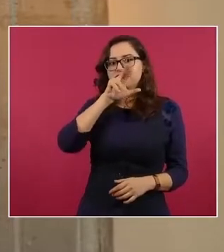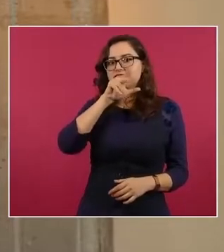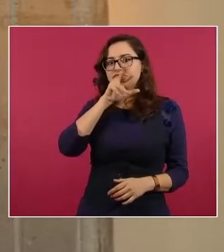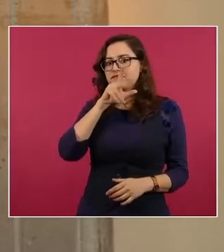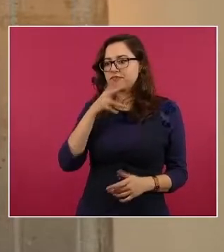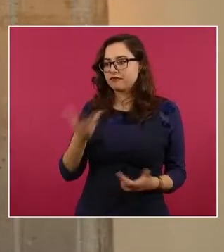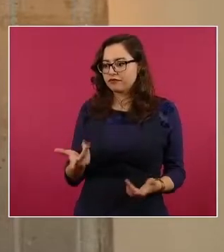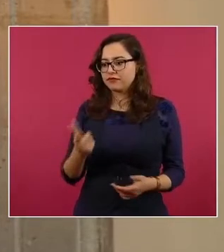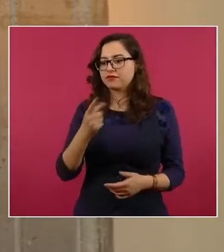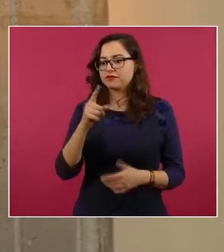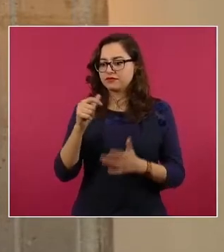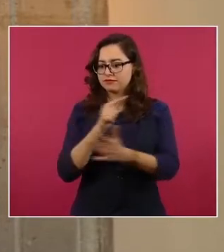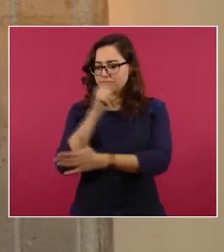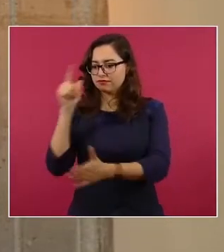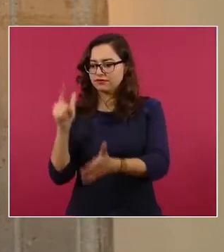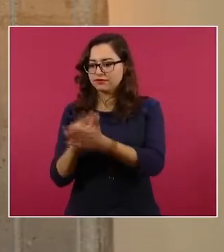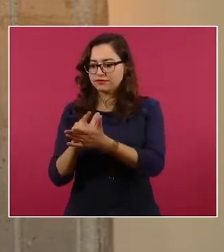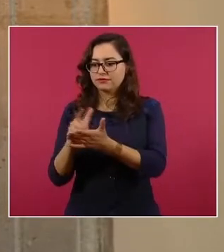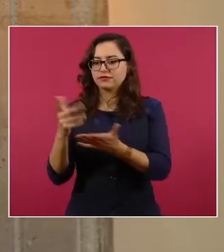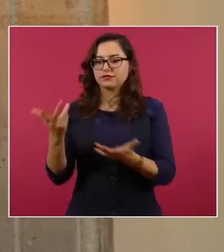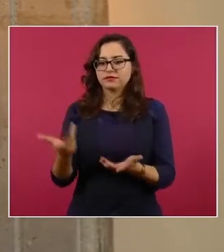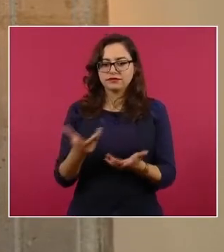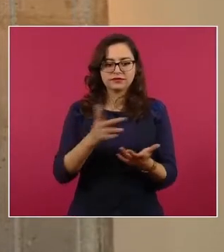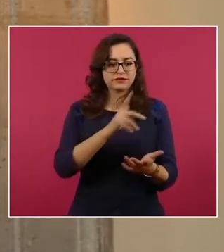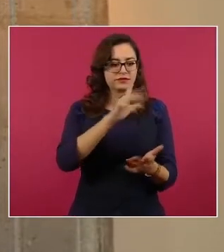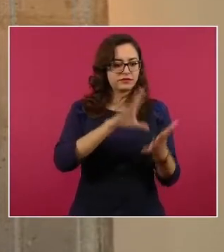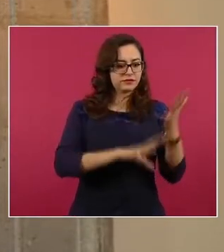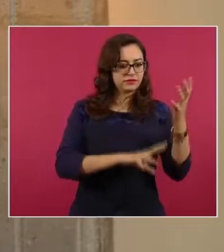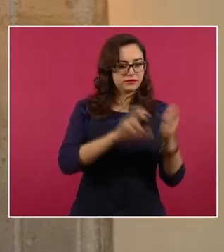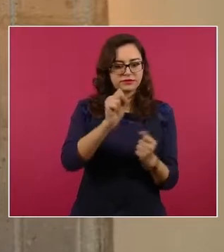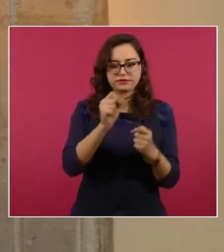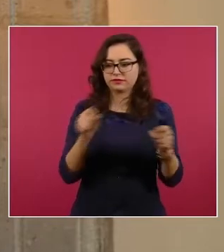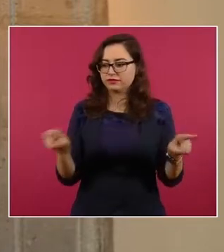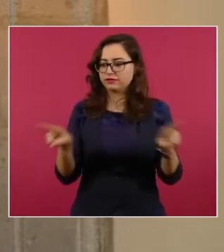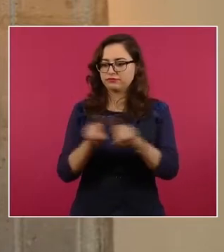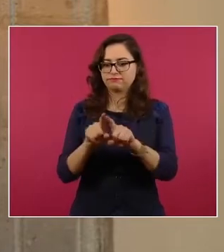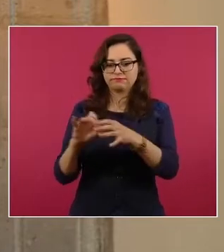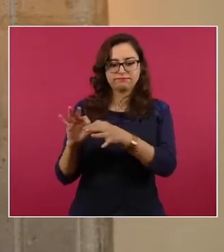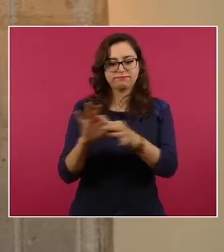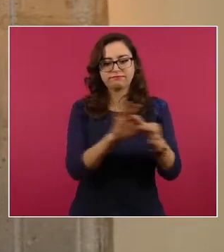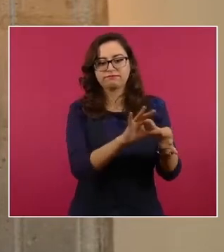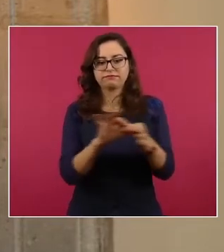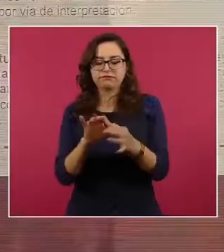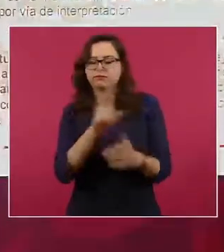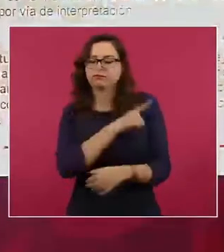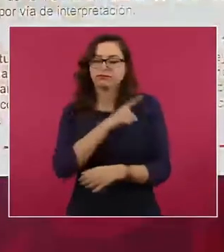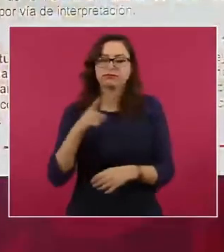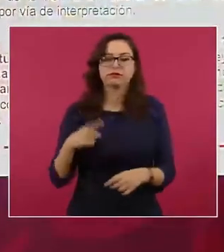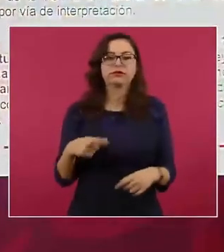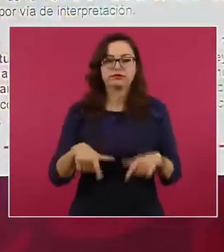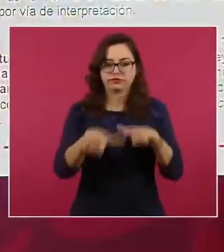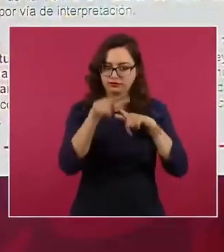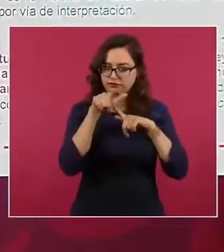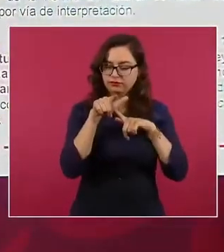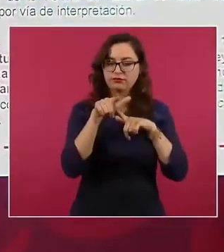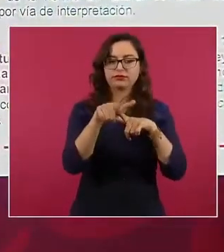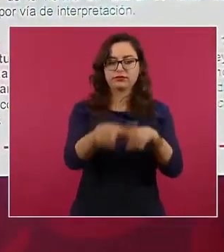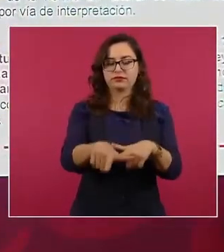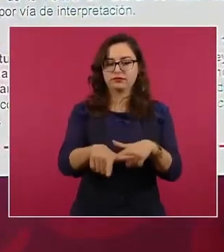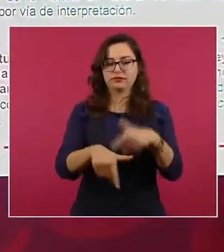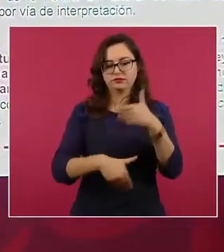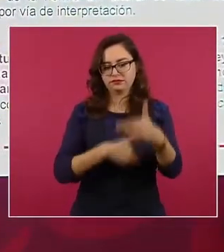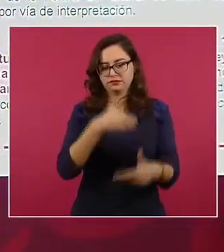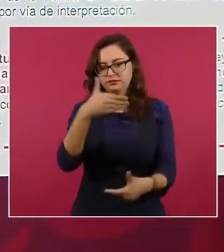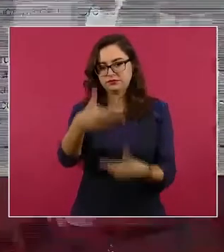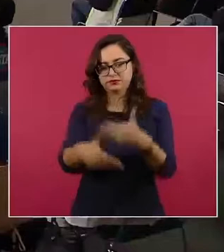el artículo 19 constitucional, sino el artículo 167 que hace efectiva la vigencia